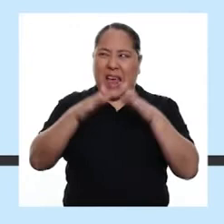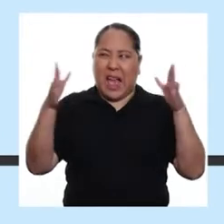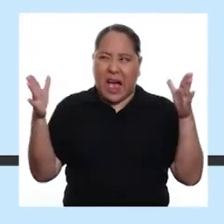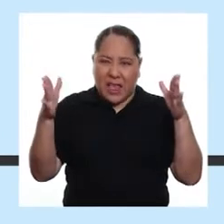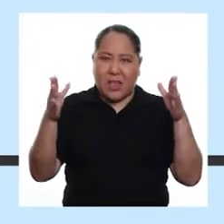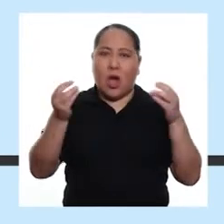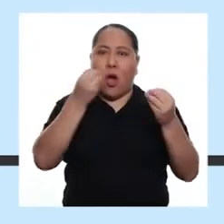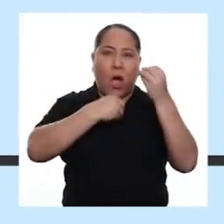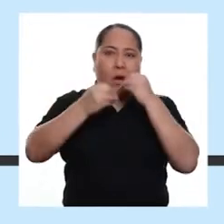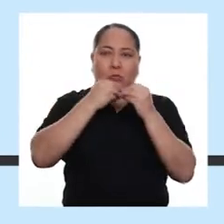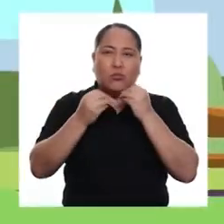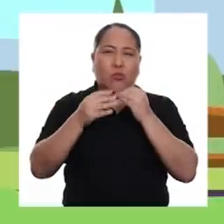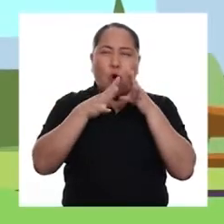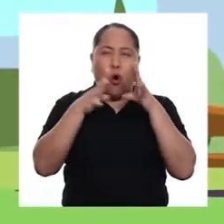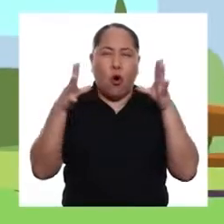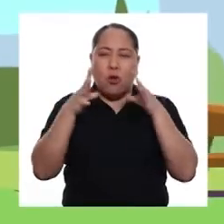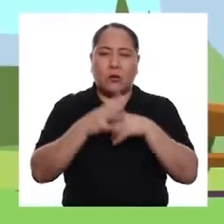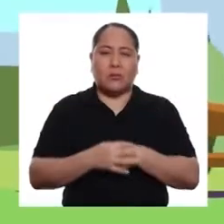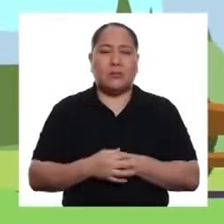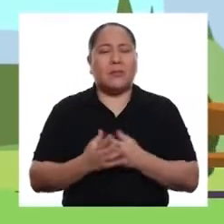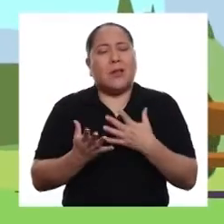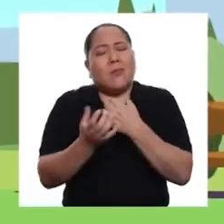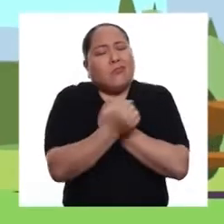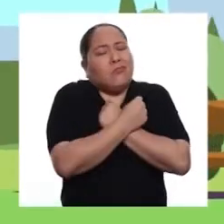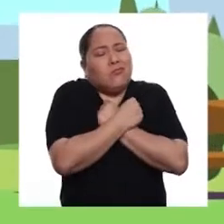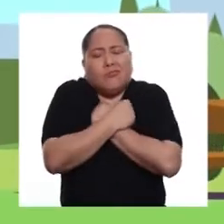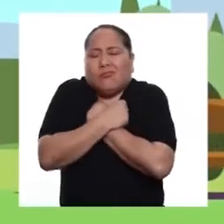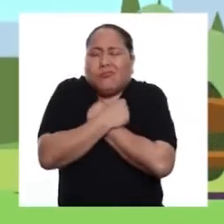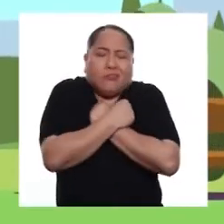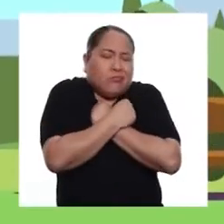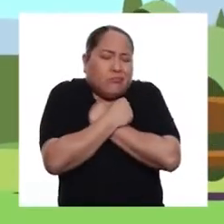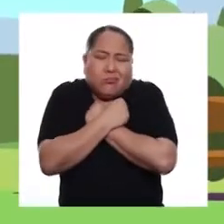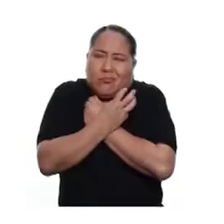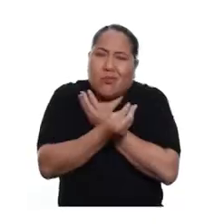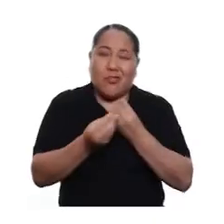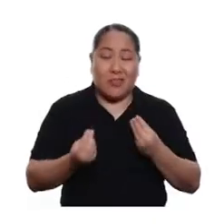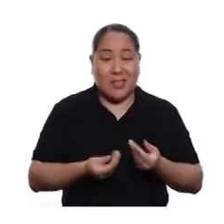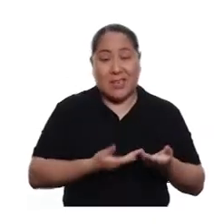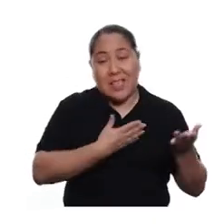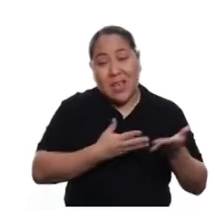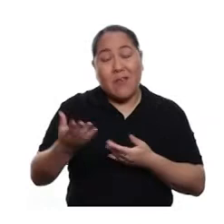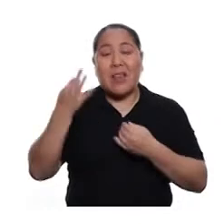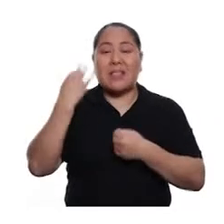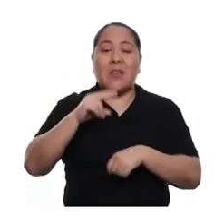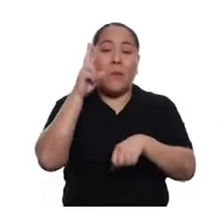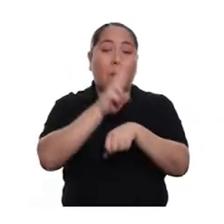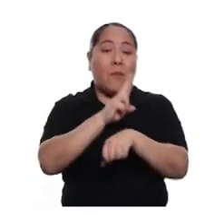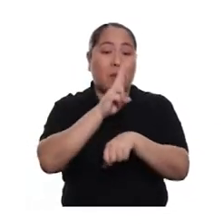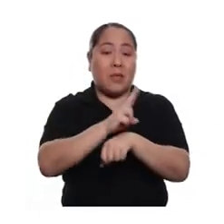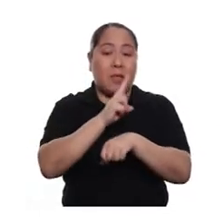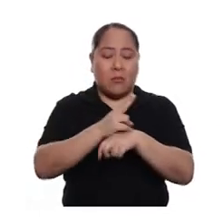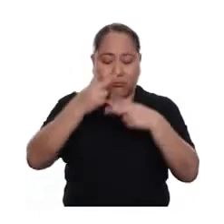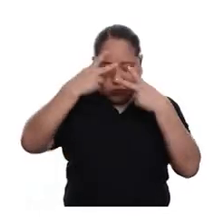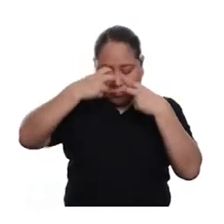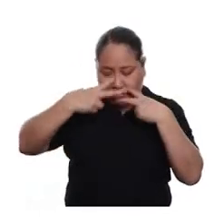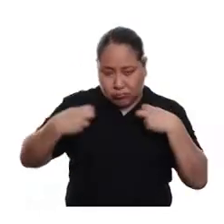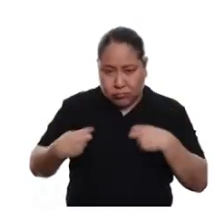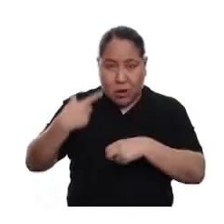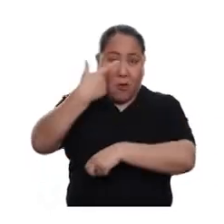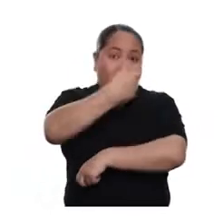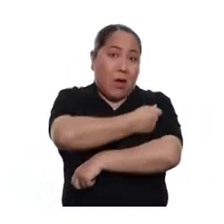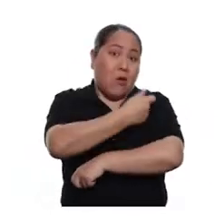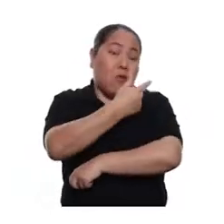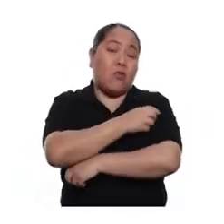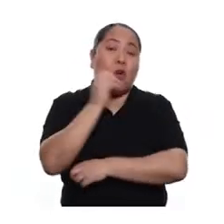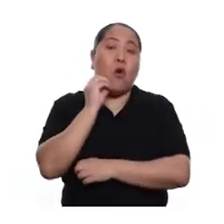mucha comida! Darles muchísimo amor y llevarlo siempre al veterinario para